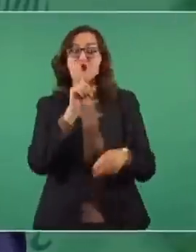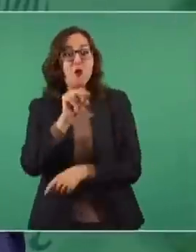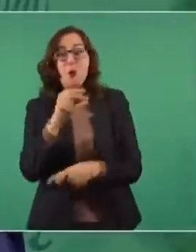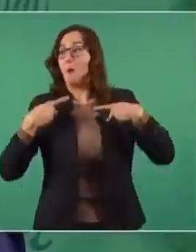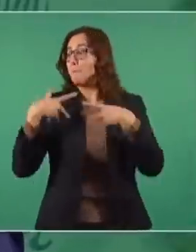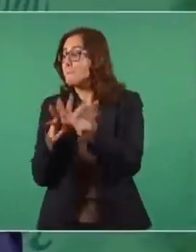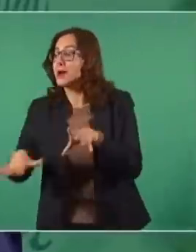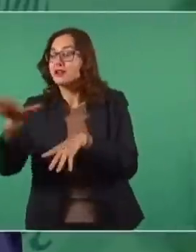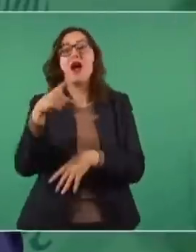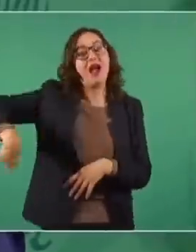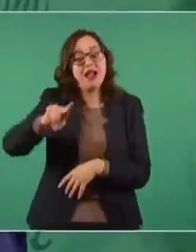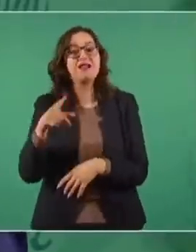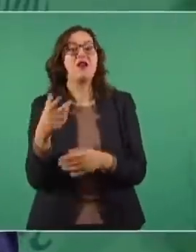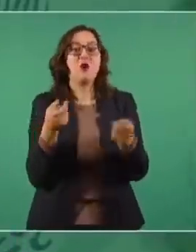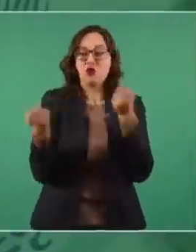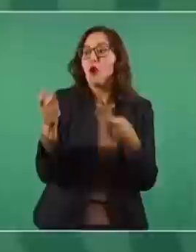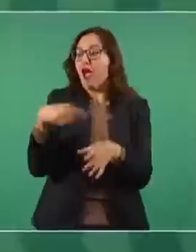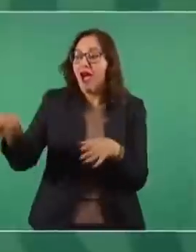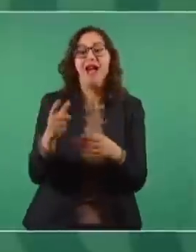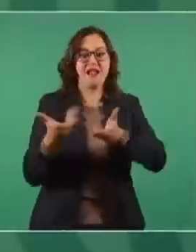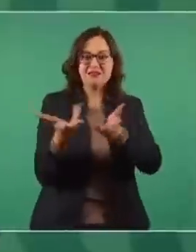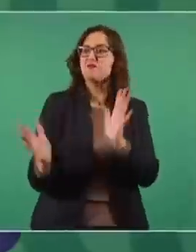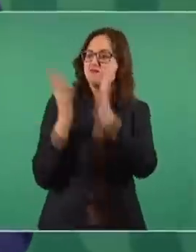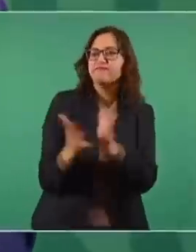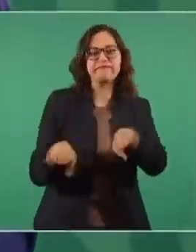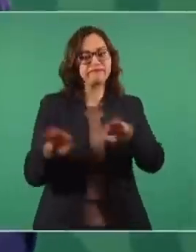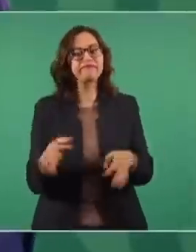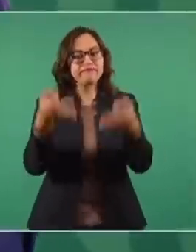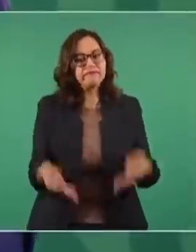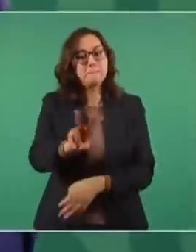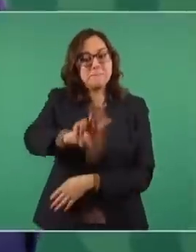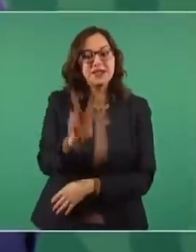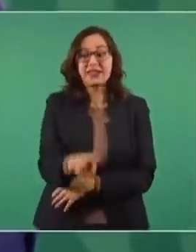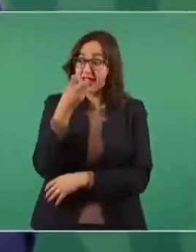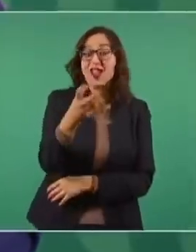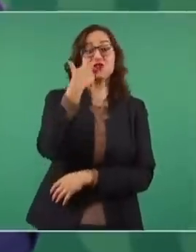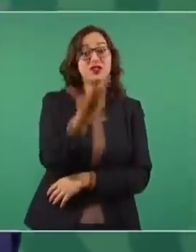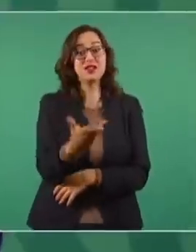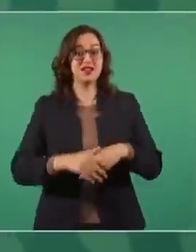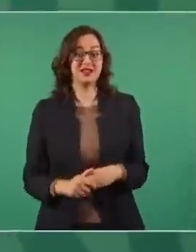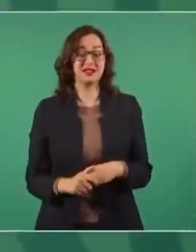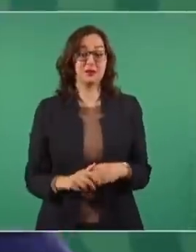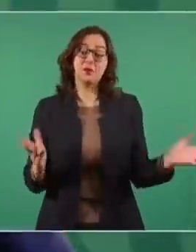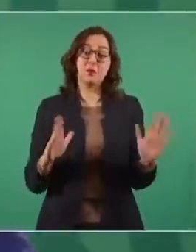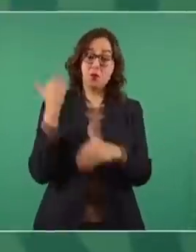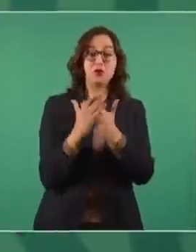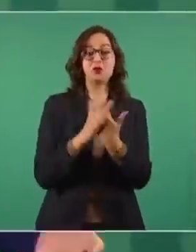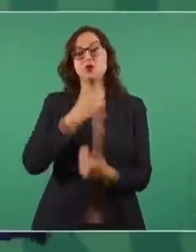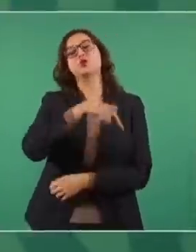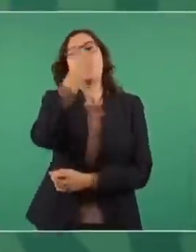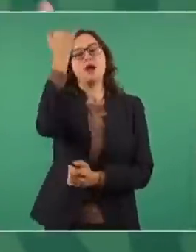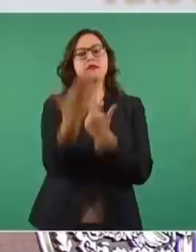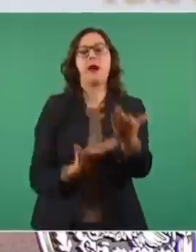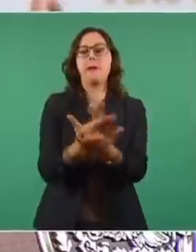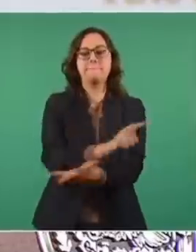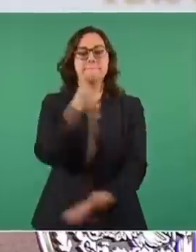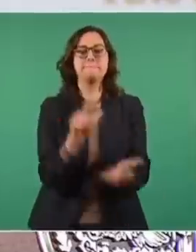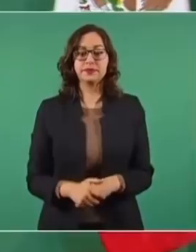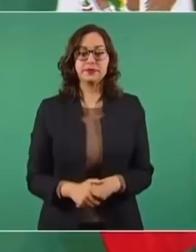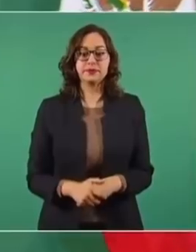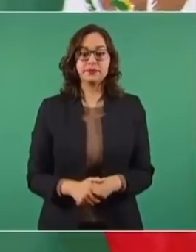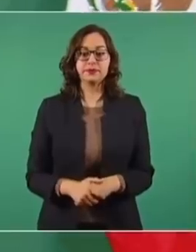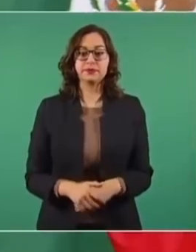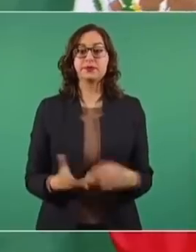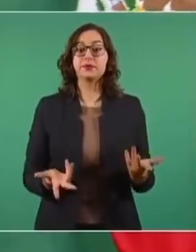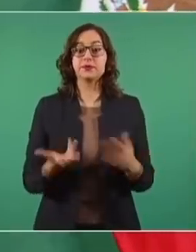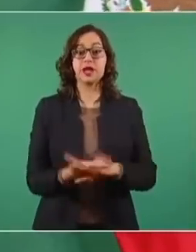que haya una auténtica democracia. Entonces la reforma que vamos a presentar en su momento, pues va a buscar eso. Más participación ciudadana.